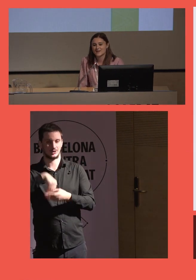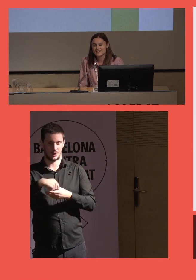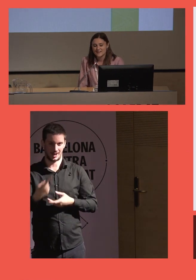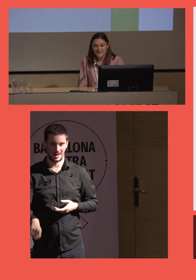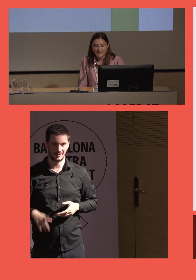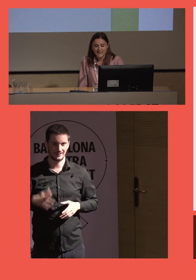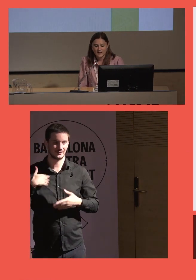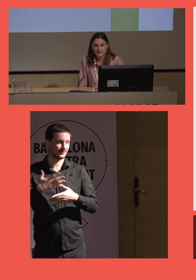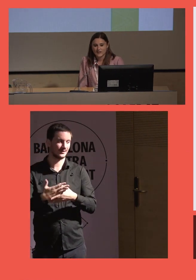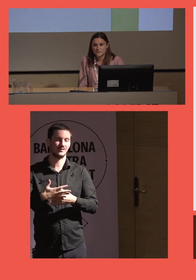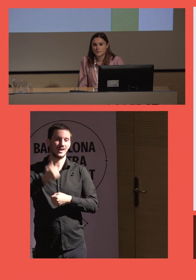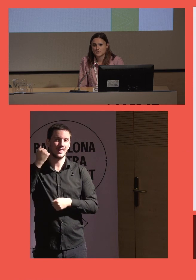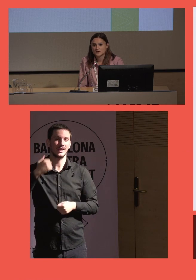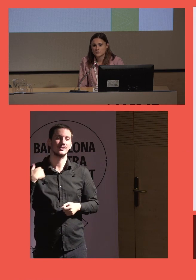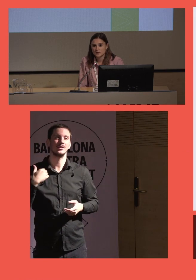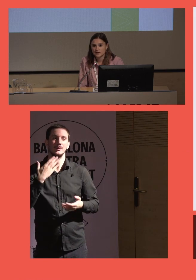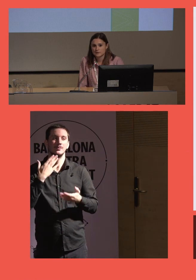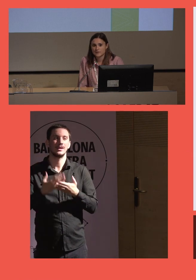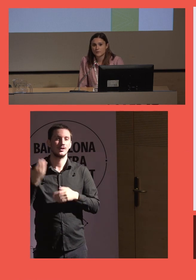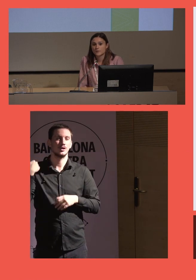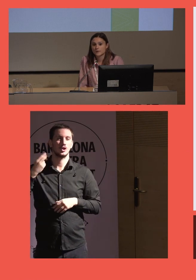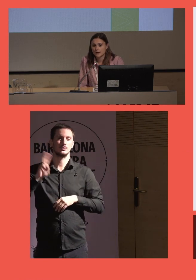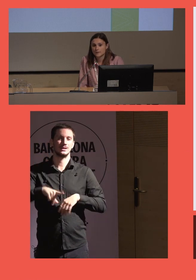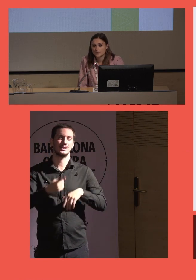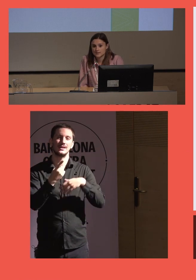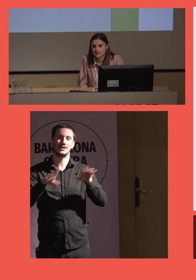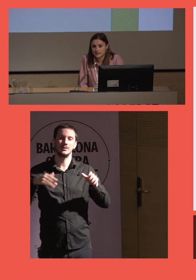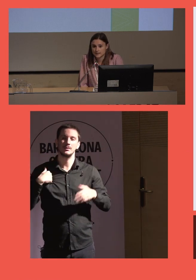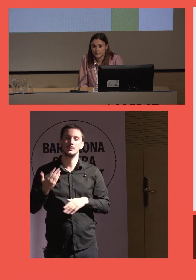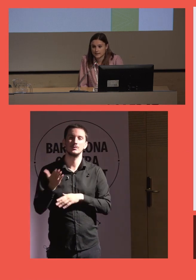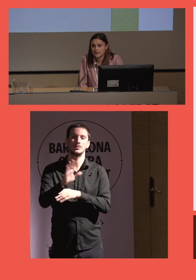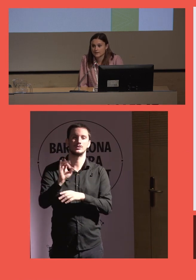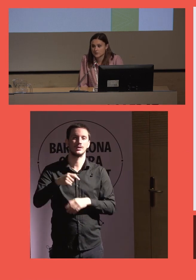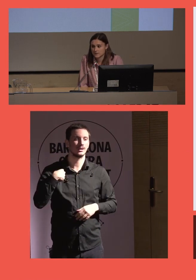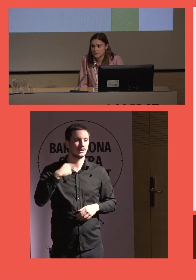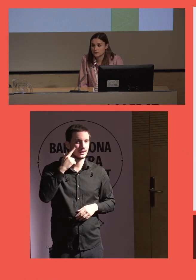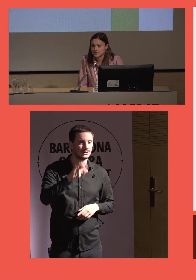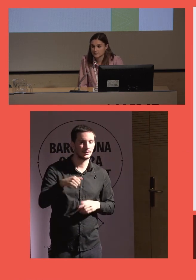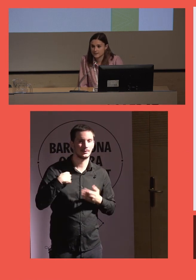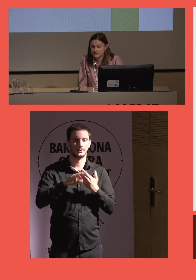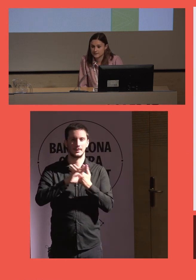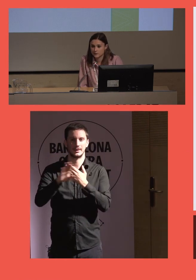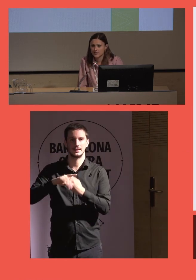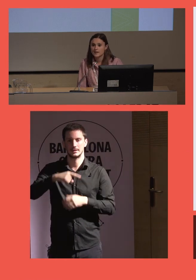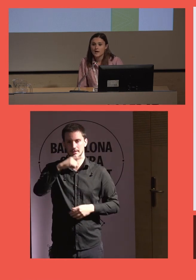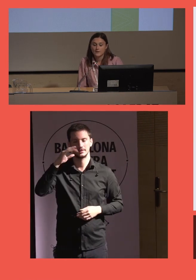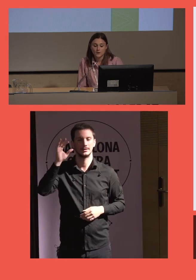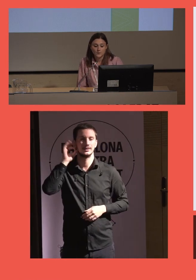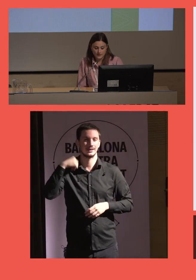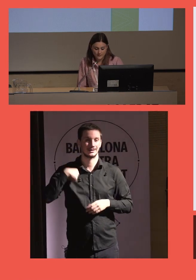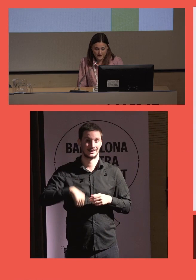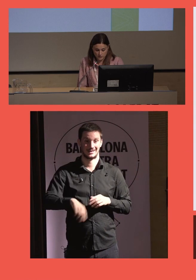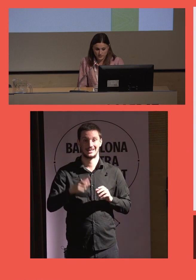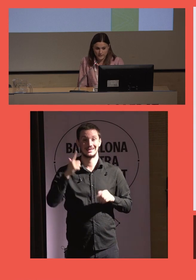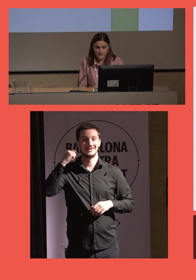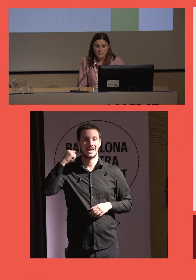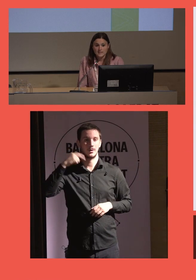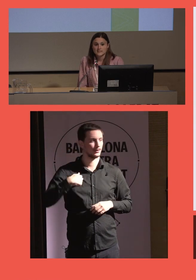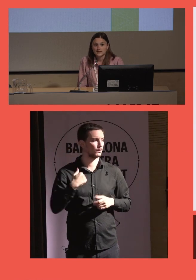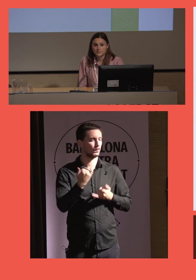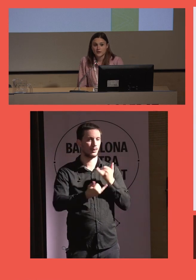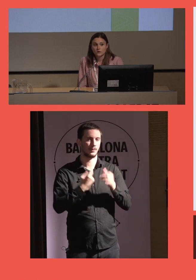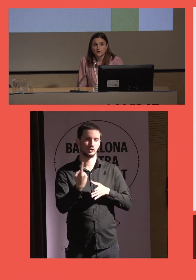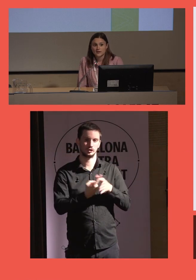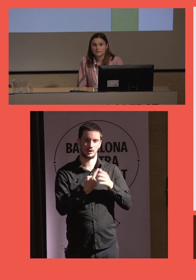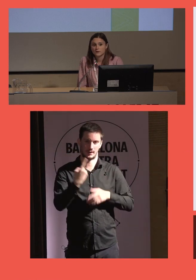Federación lo que propuso en 2019 era un programa porque se detectaba que entre los vecinos y las vecinas de Teruel había un problema de soledad.